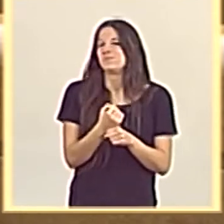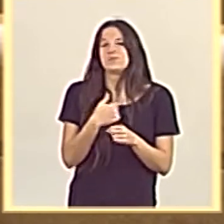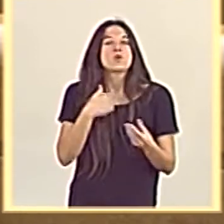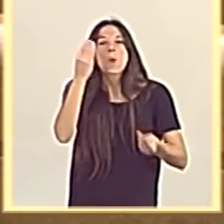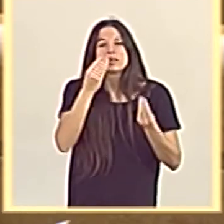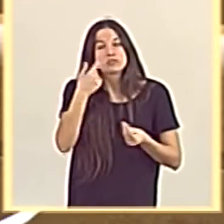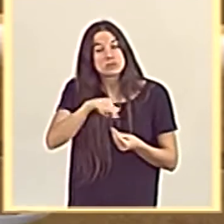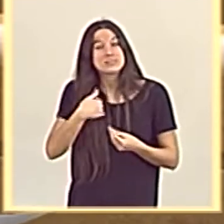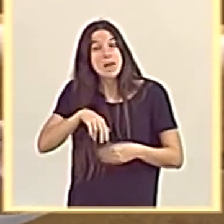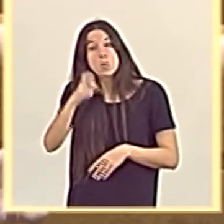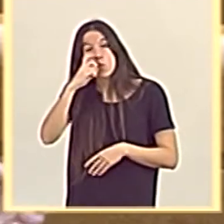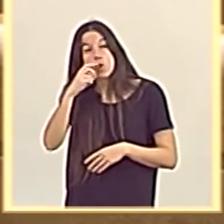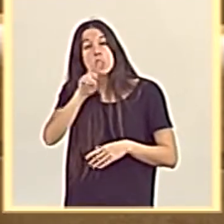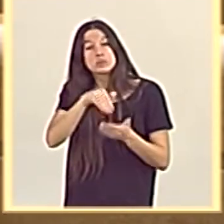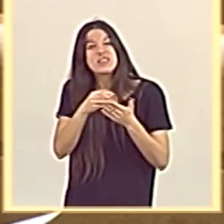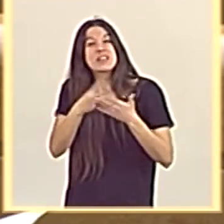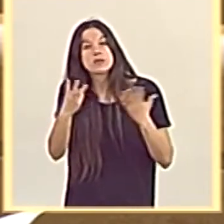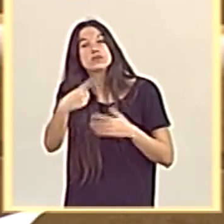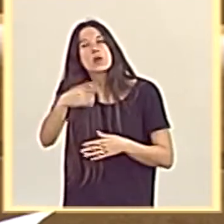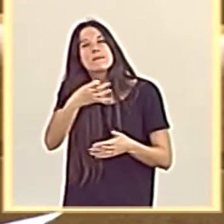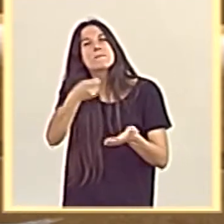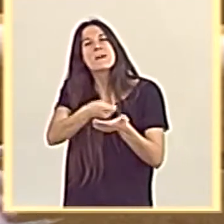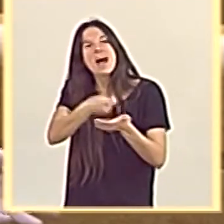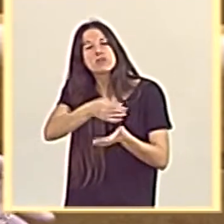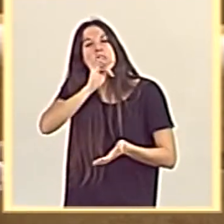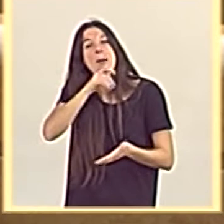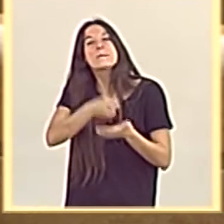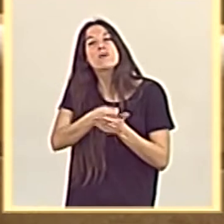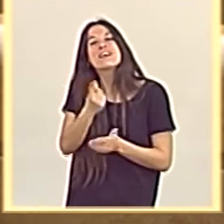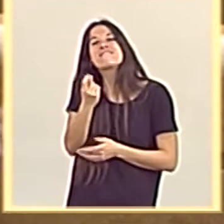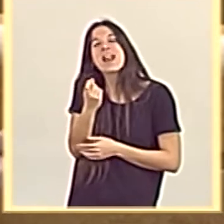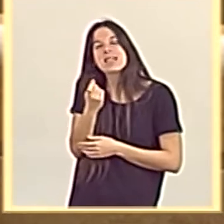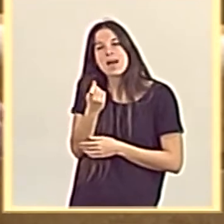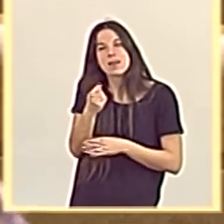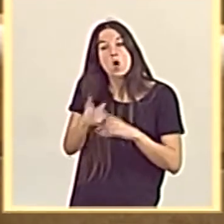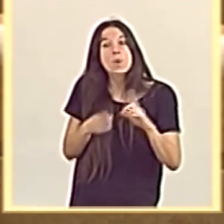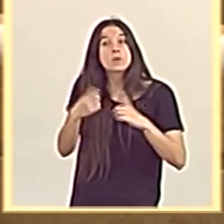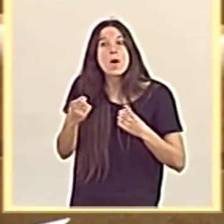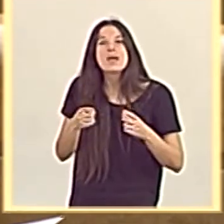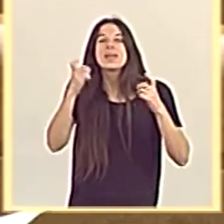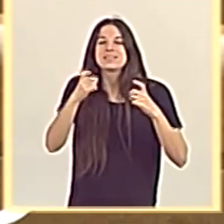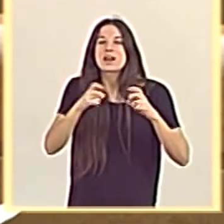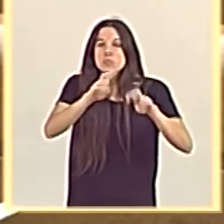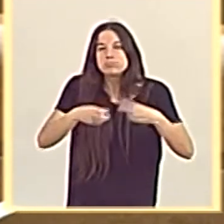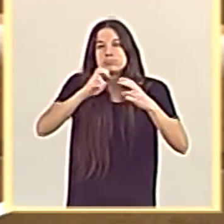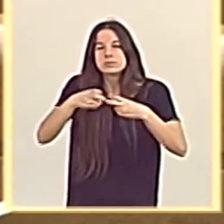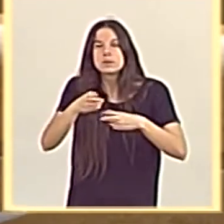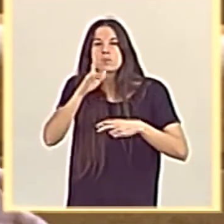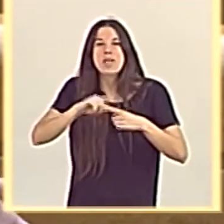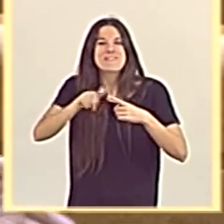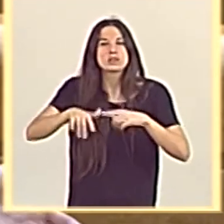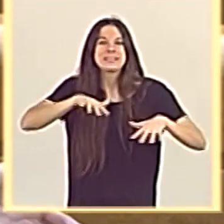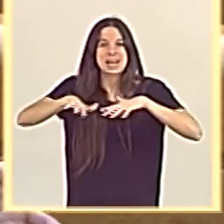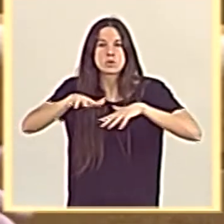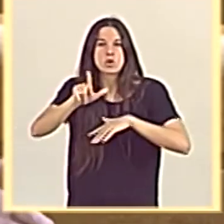junio de 2018 todavía tuvimos que pagar algunos de los pagos pendientes para recuperar, restaurar los efectos del terremoto de